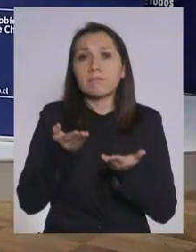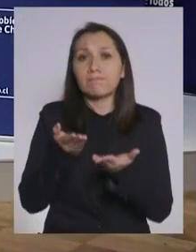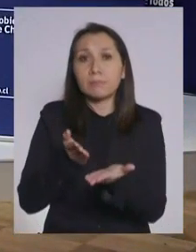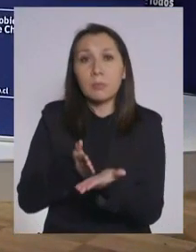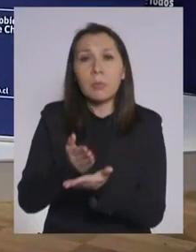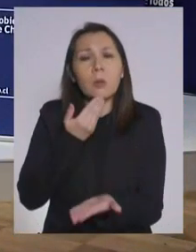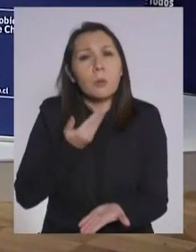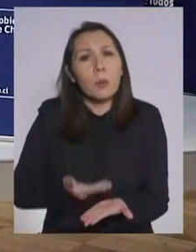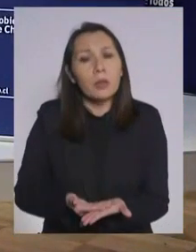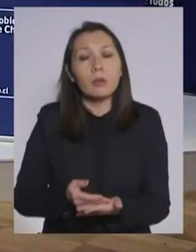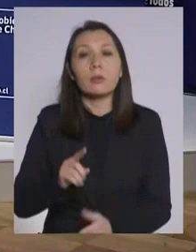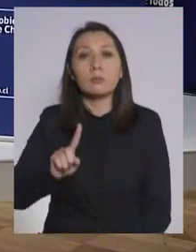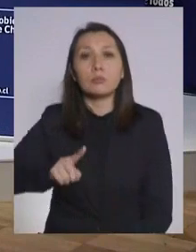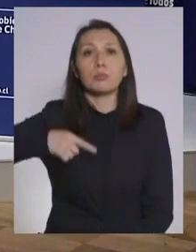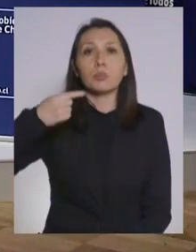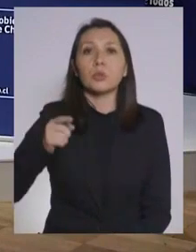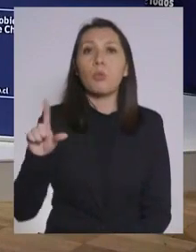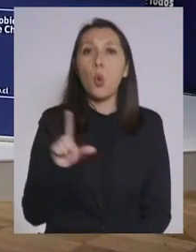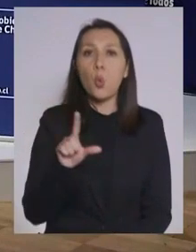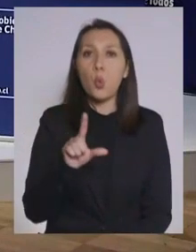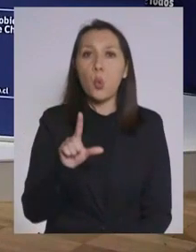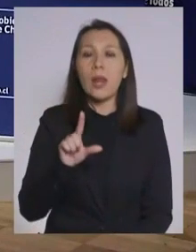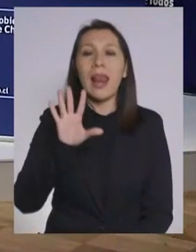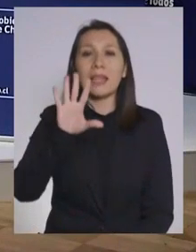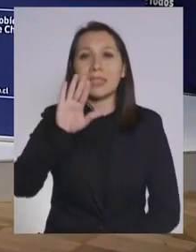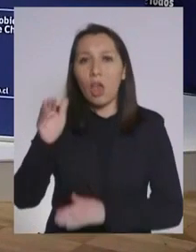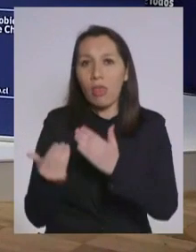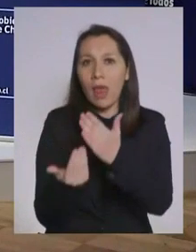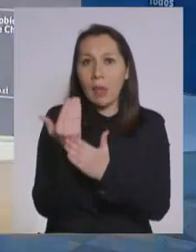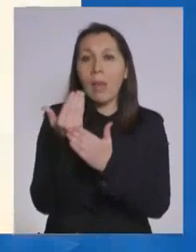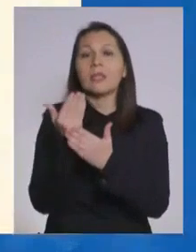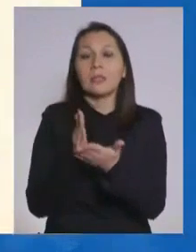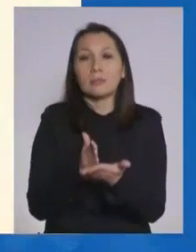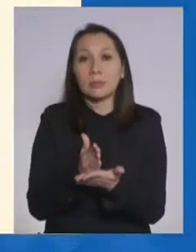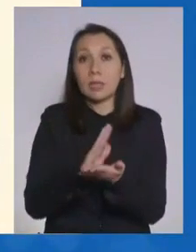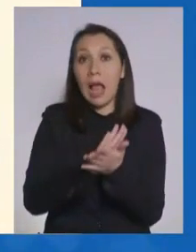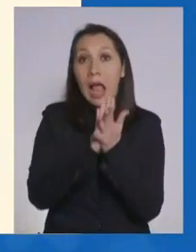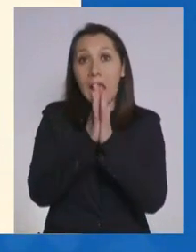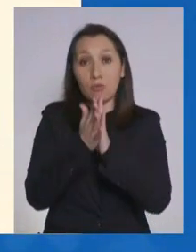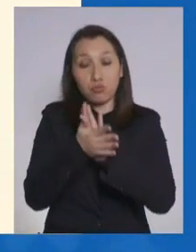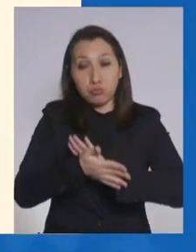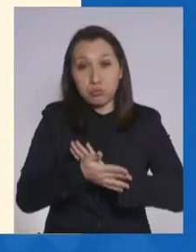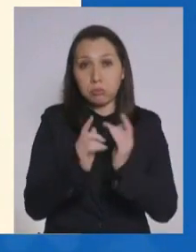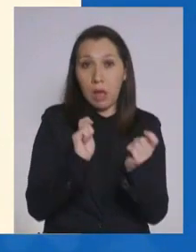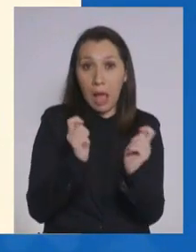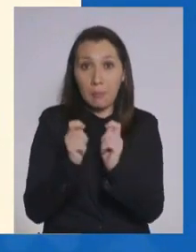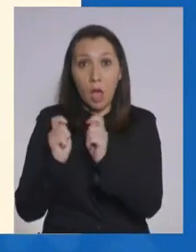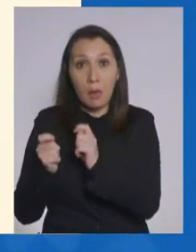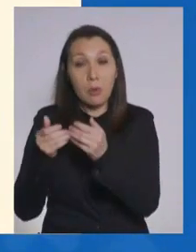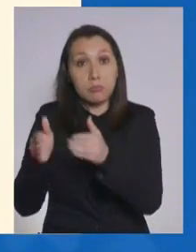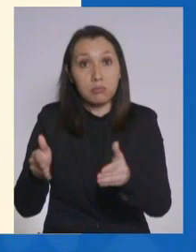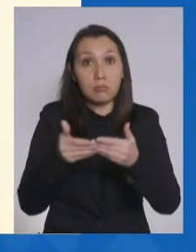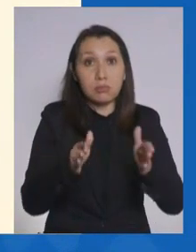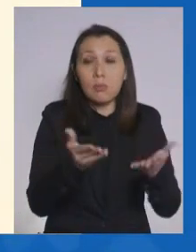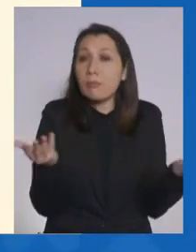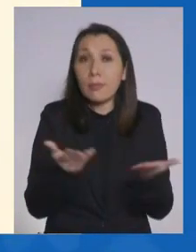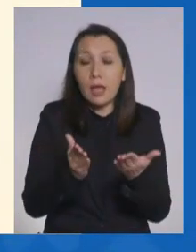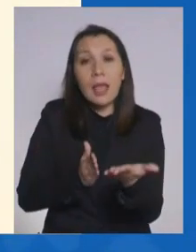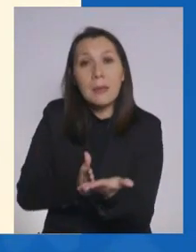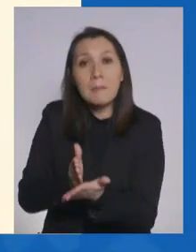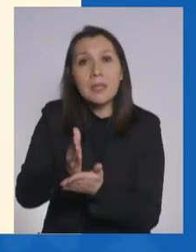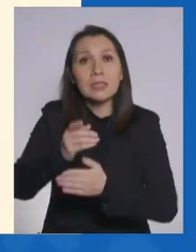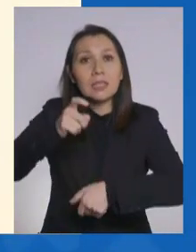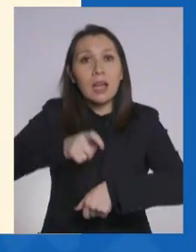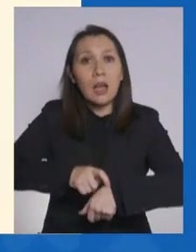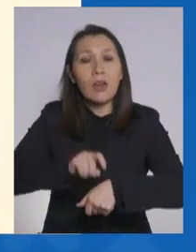a partir del lunes a las 5 de la mañana. Todos los cambios que anunciamos se establecen a partir